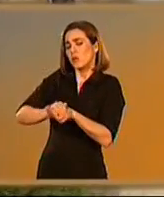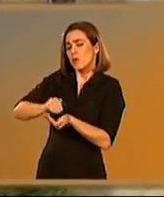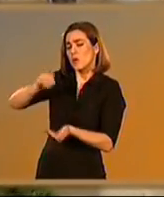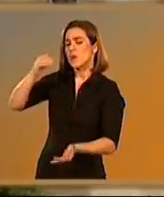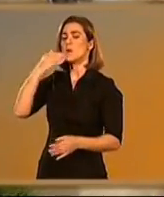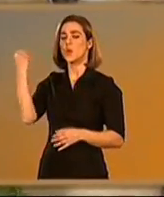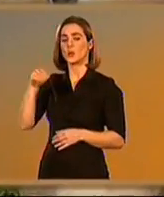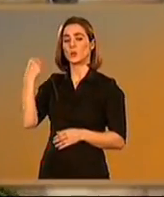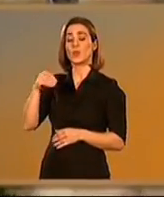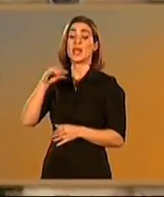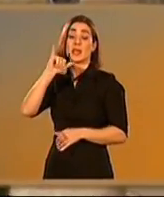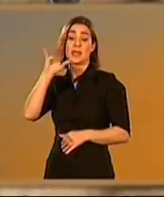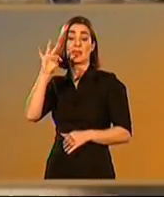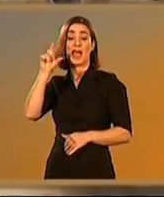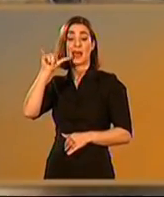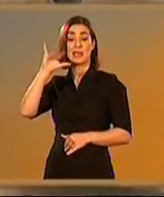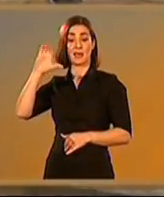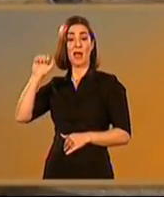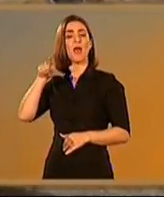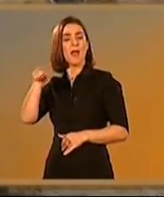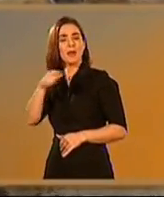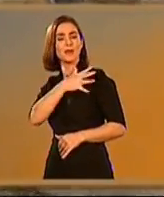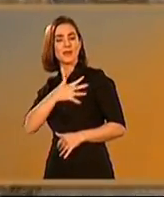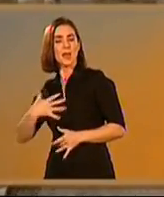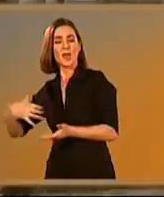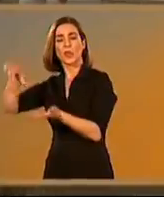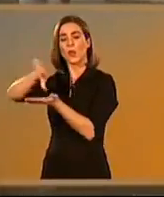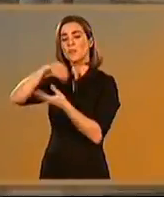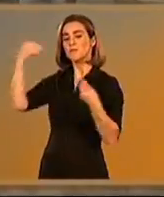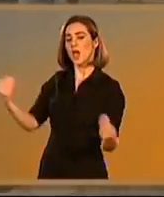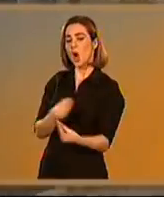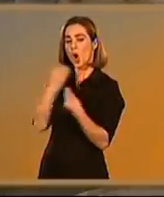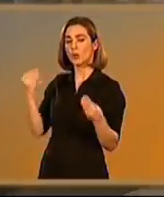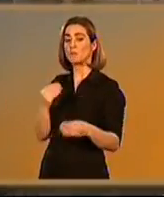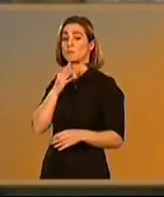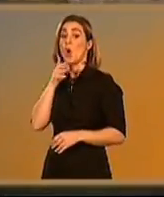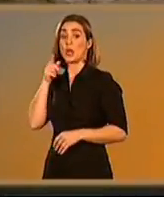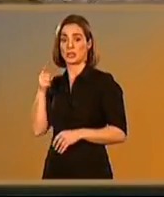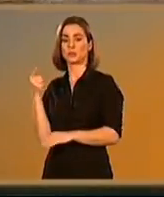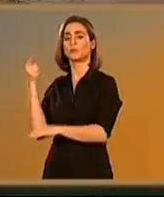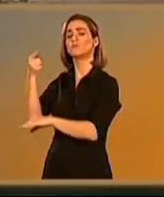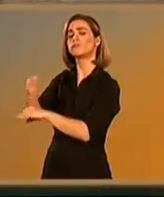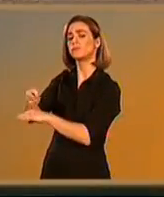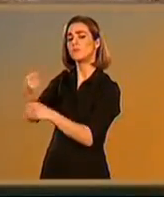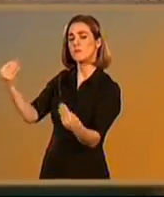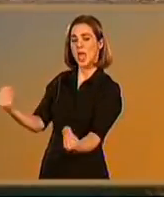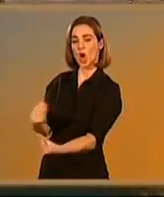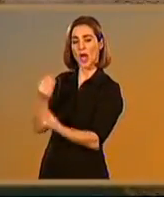Adriano, que vivió toda su juventud en la hermosa colonia y enriqueció constructivamente la antigua ciudad.